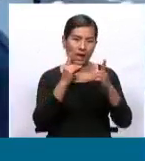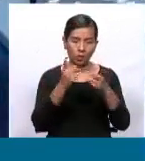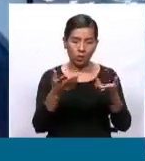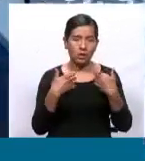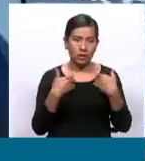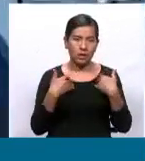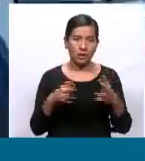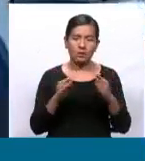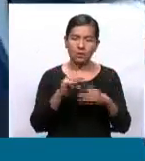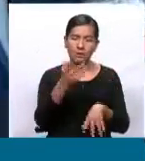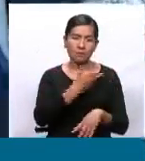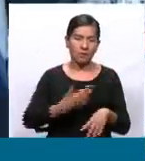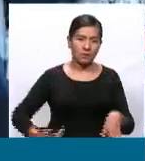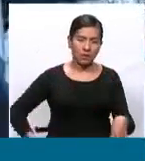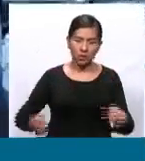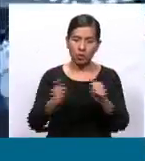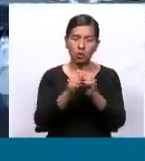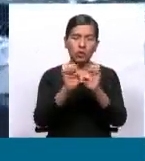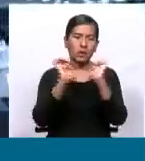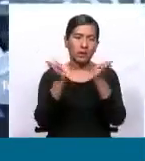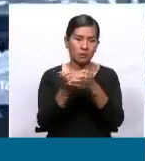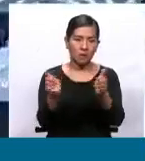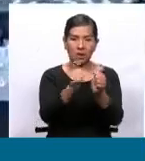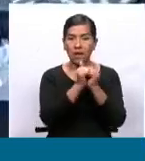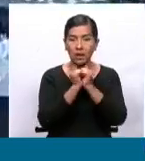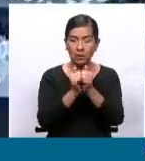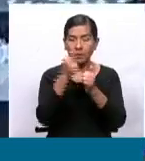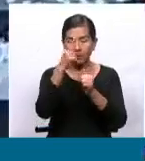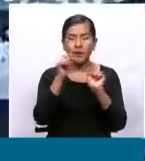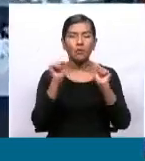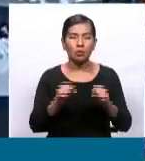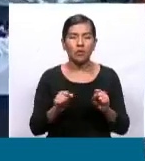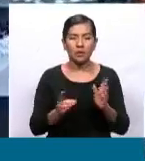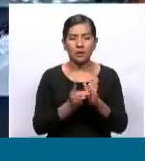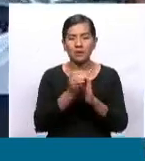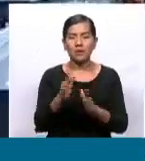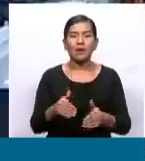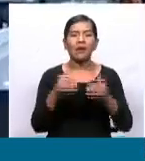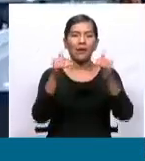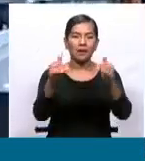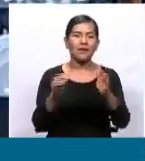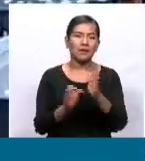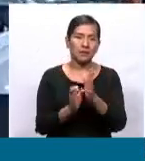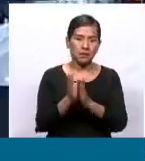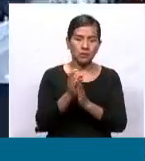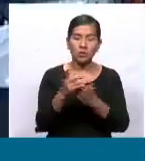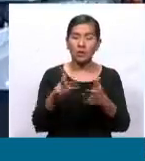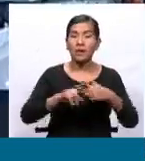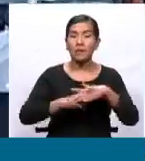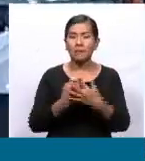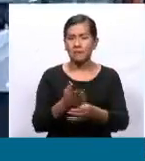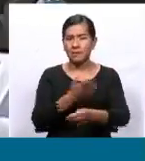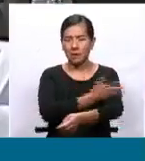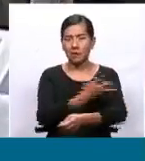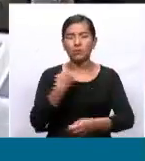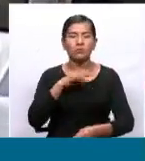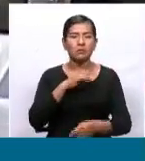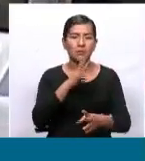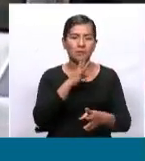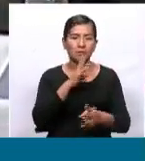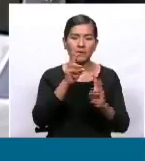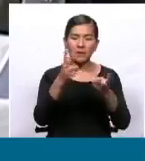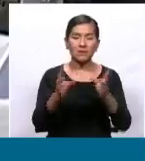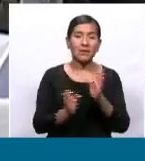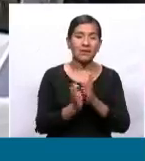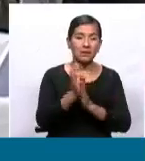nuestro presidente y el equipo que lo está acompañando para desarrollar y llevar adelante el censo. Desde un principio nosotros hemos mencionado que el censo es